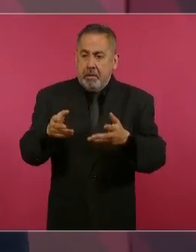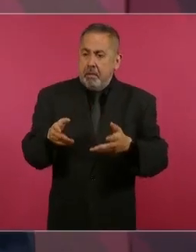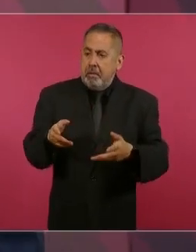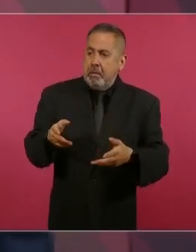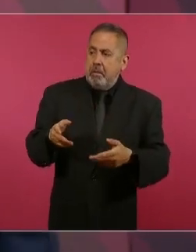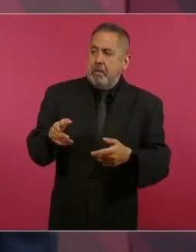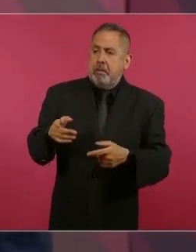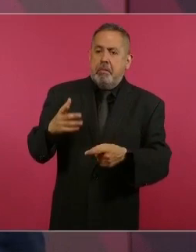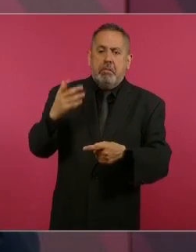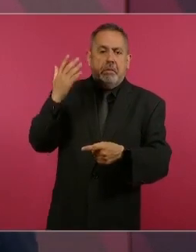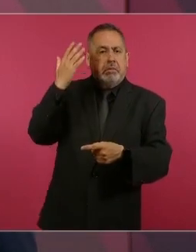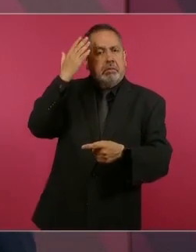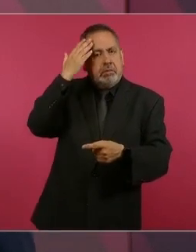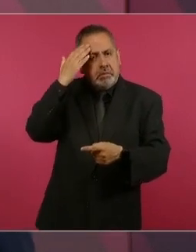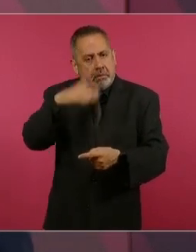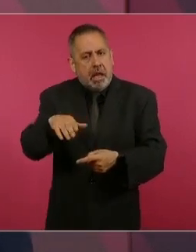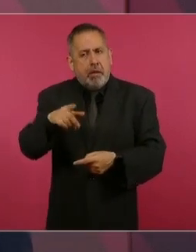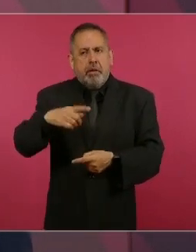Es muy bueno.